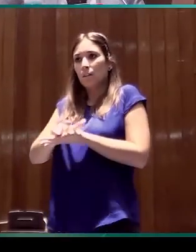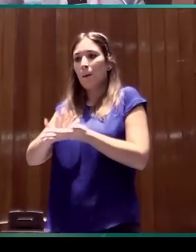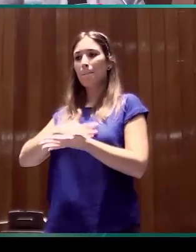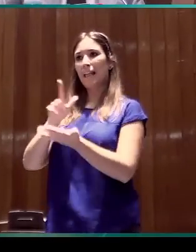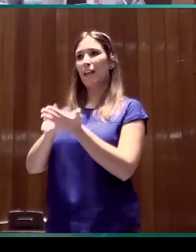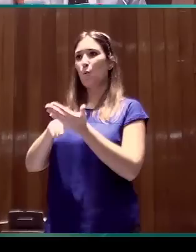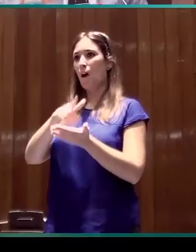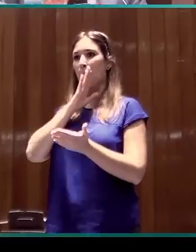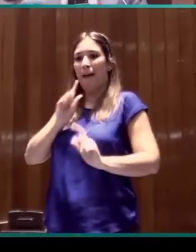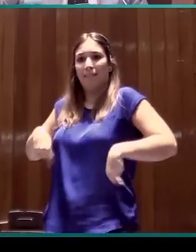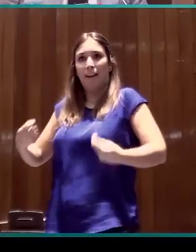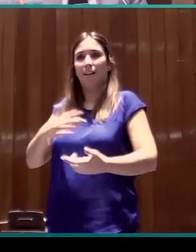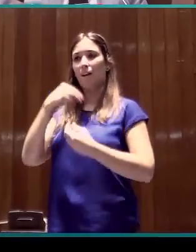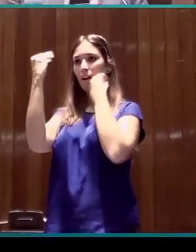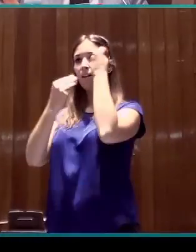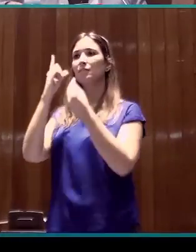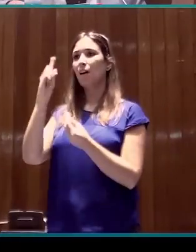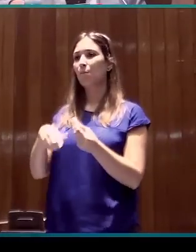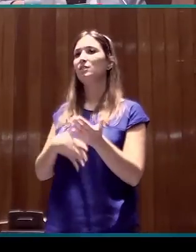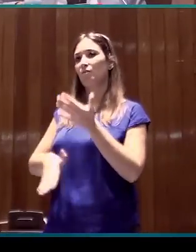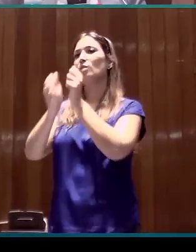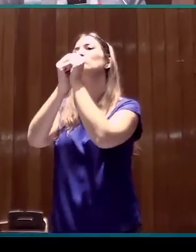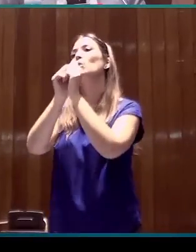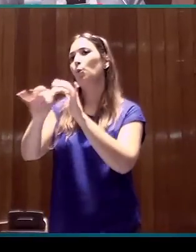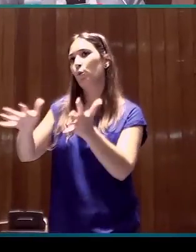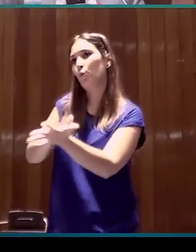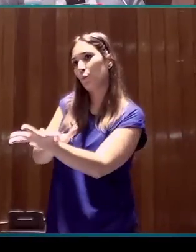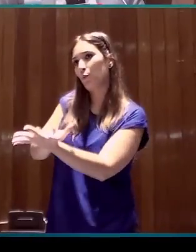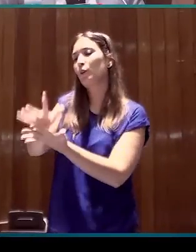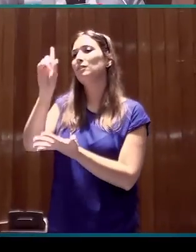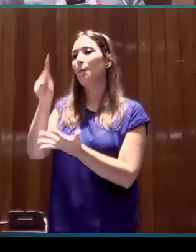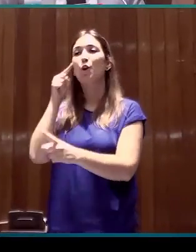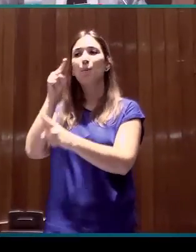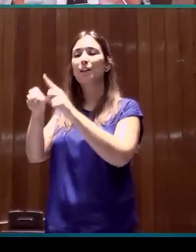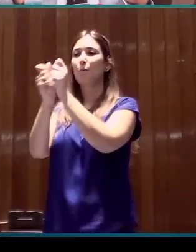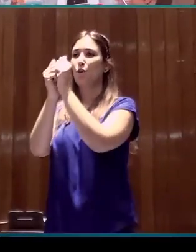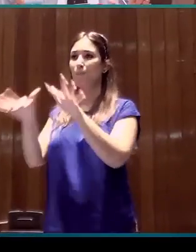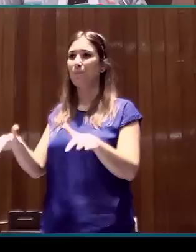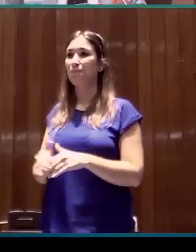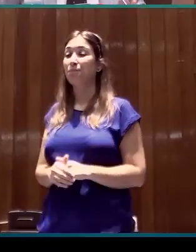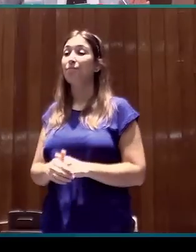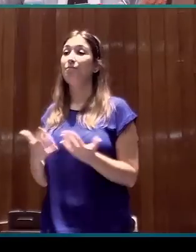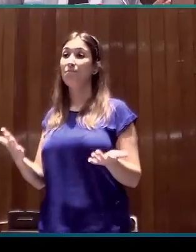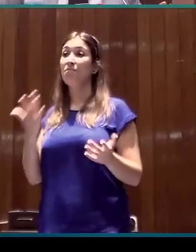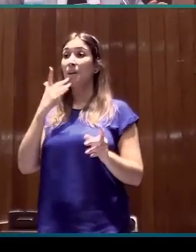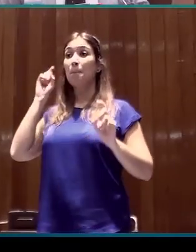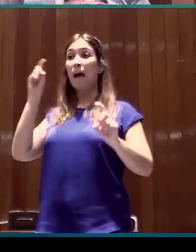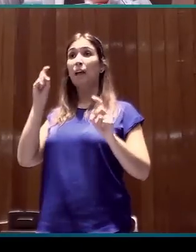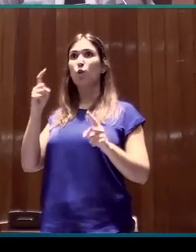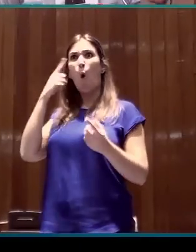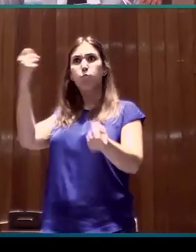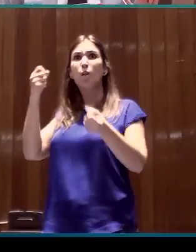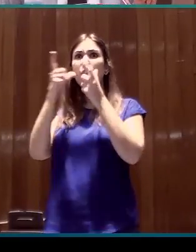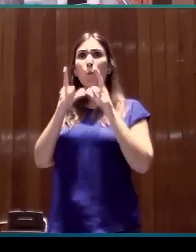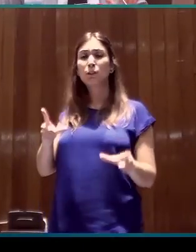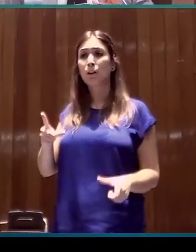propia lengua materna, con lo cual, también tiene una extensión hacia la normalización. Y evidentemente, los maestros no son lingüistas ni tenemos